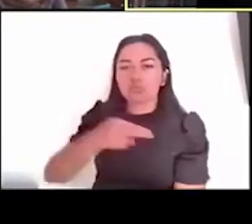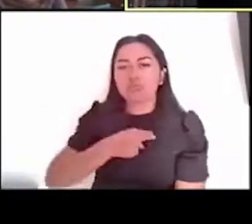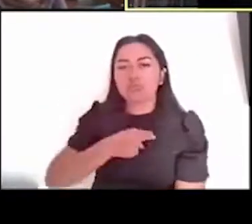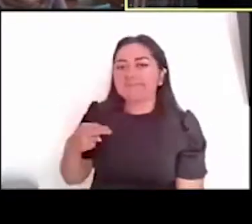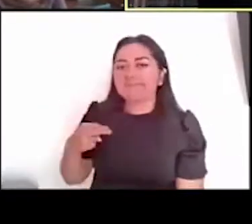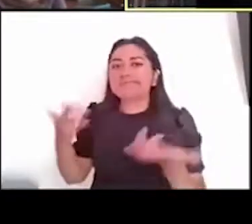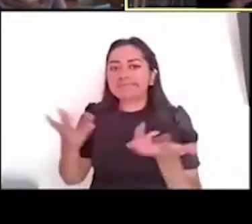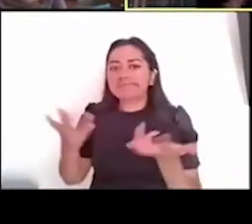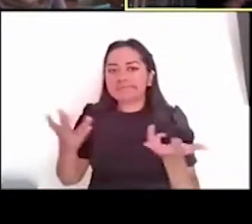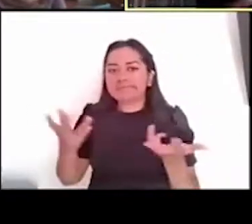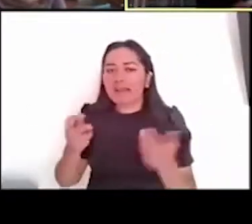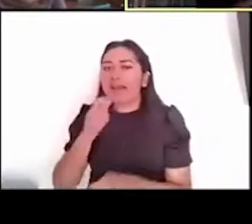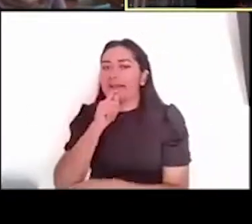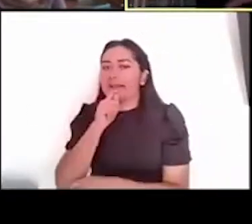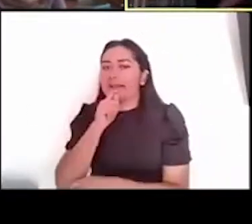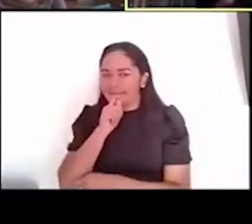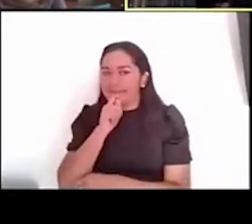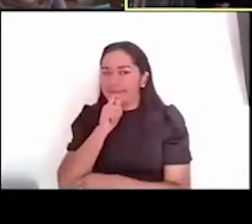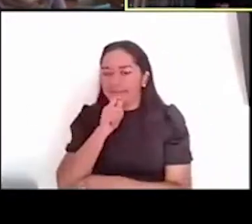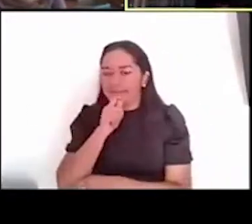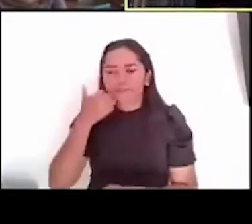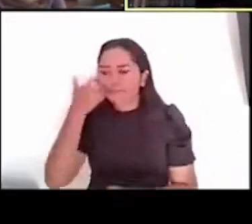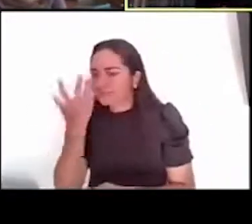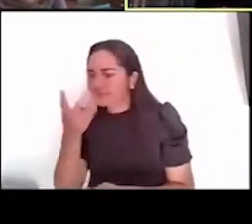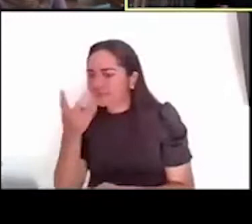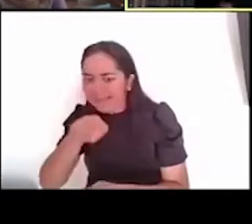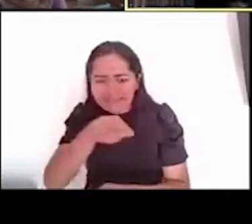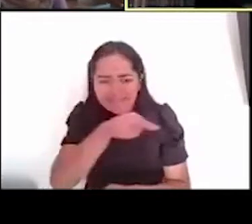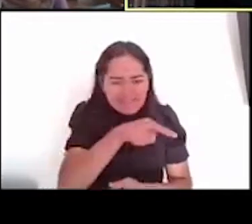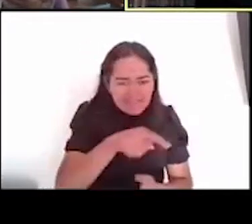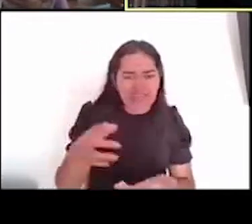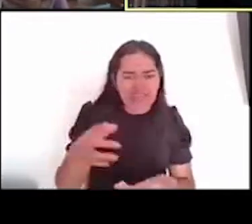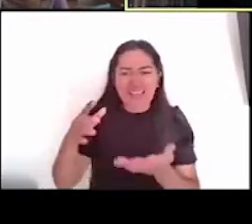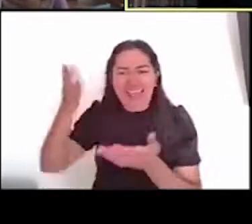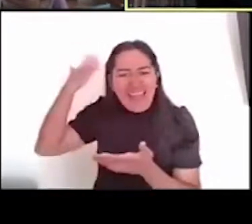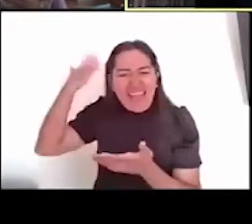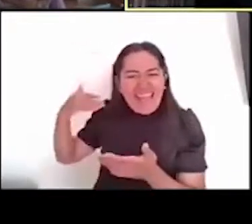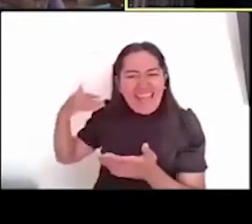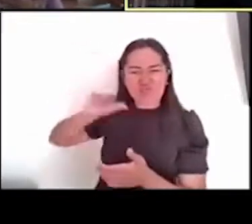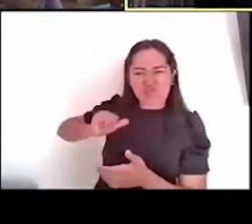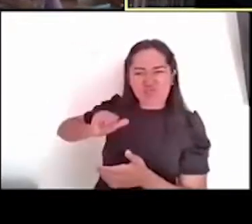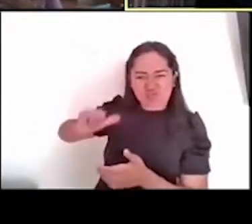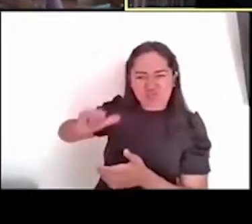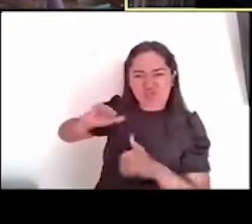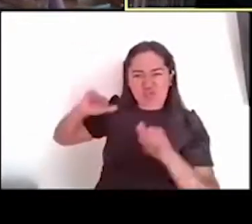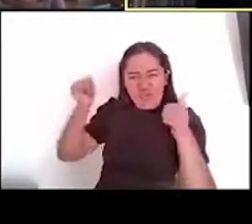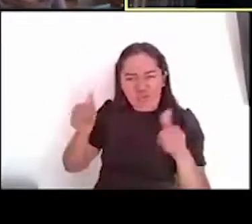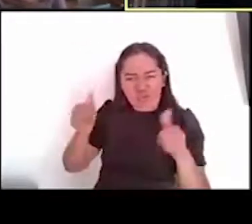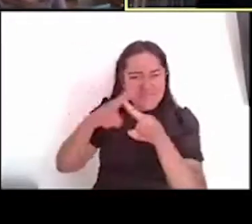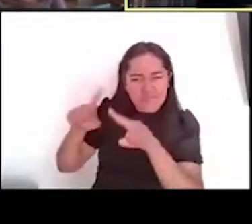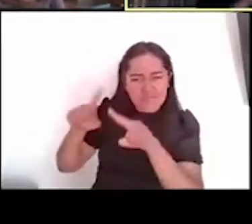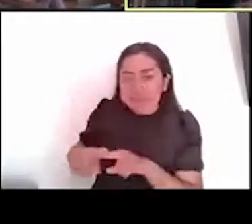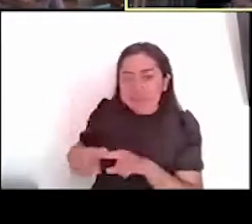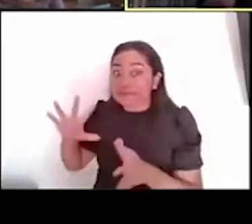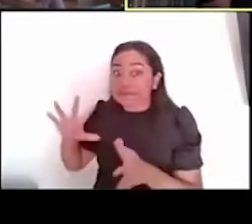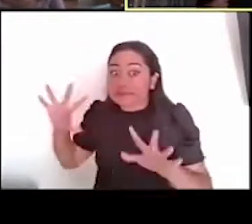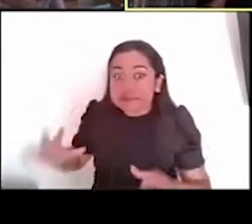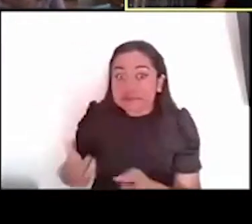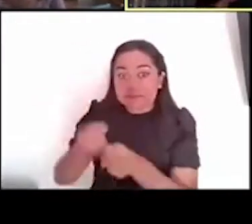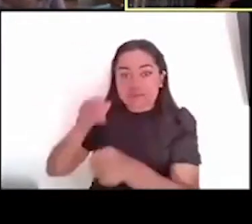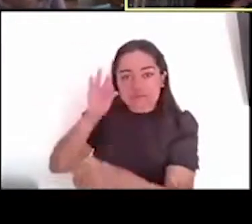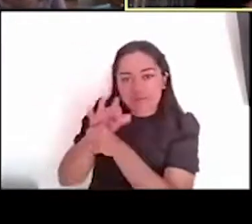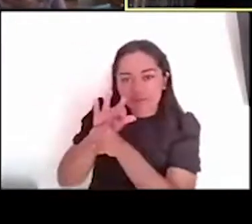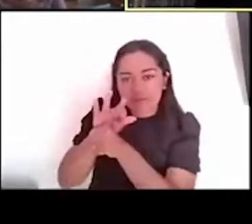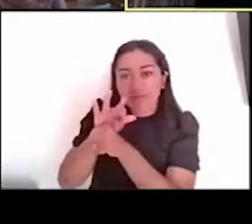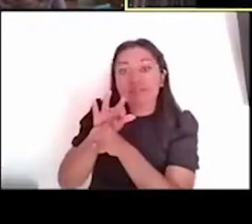a, a llevar a cabo rescates y salvamentos arqueológicos, porque esa es nuestra modalidad dentro de